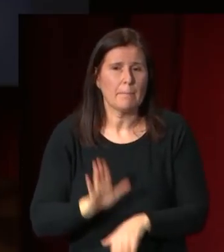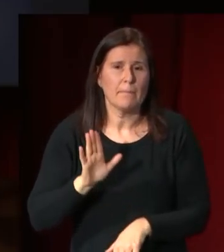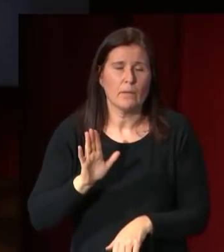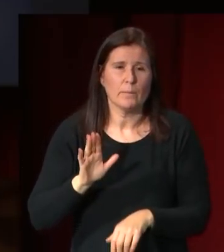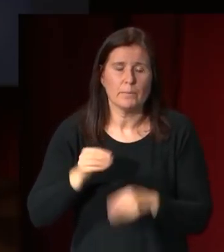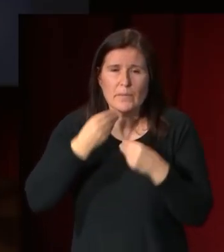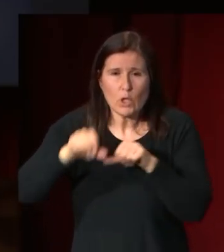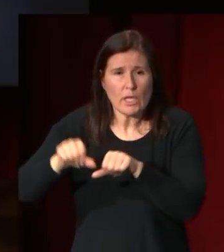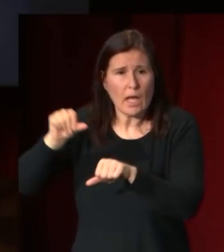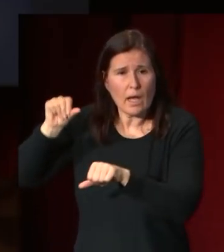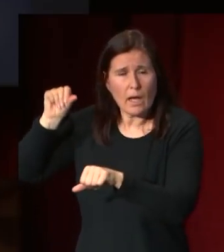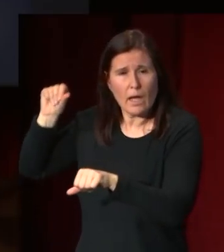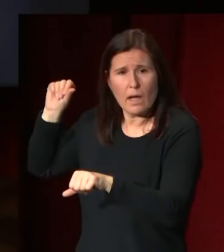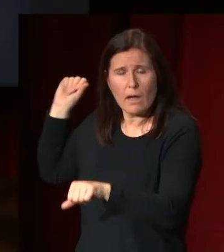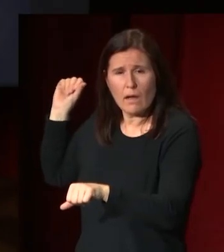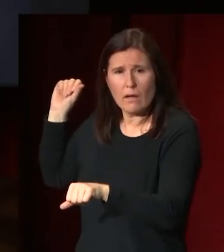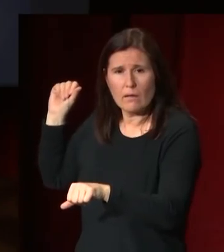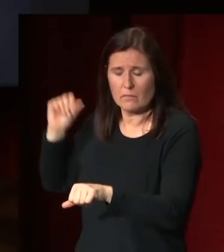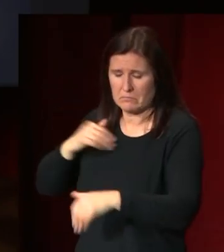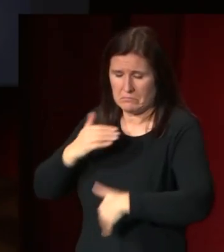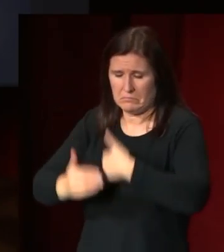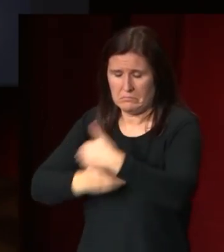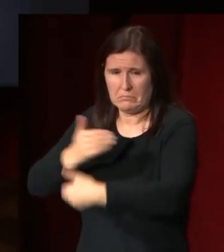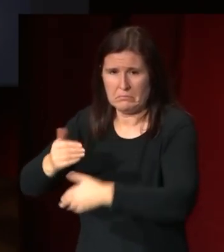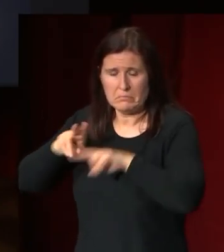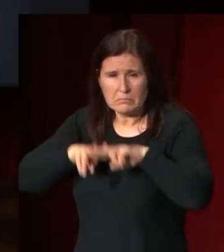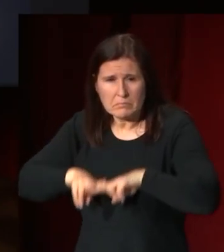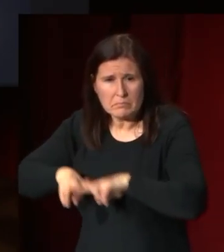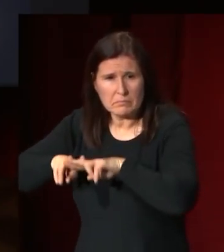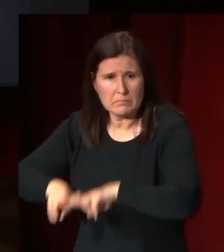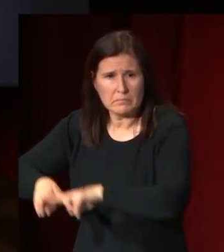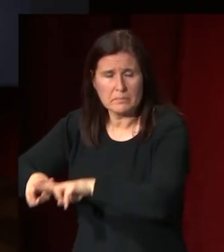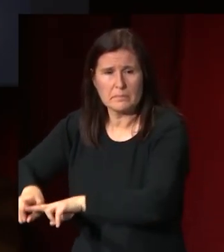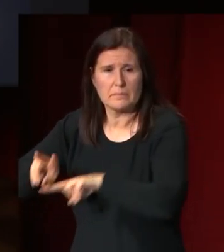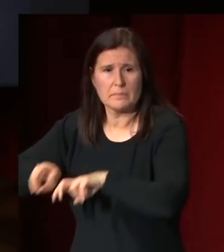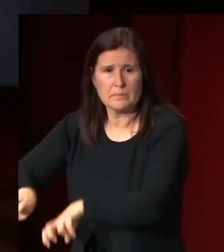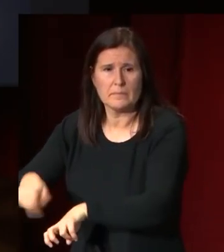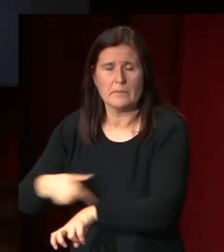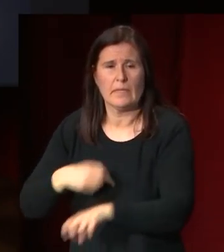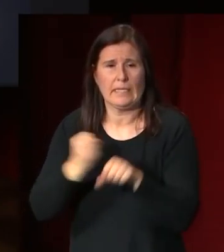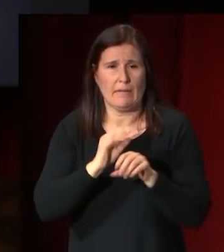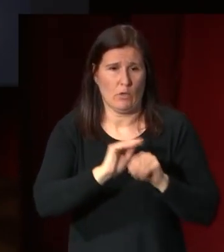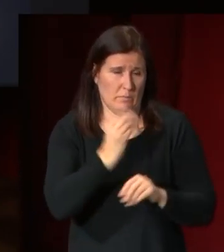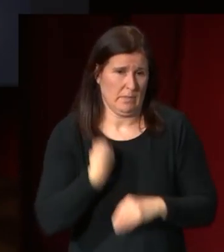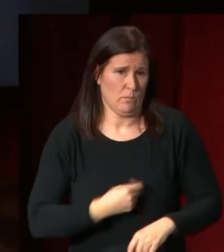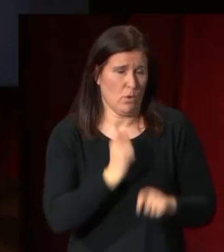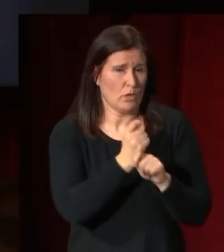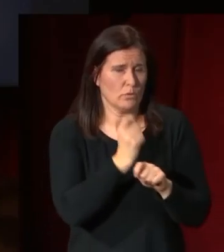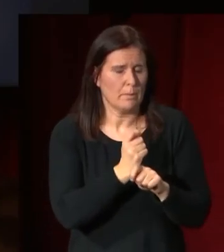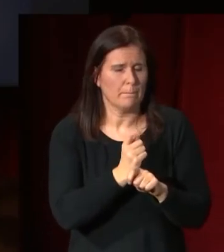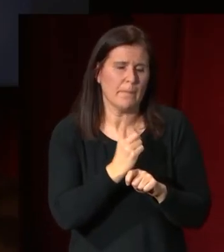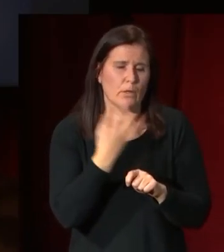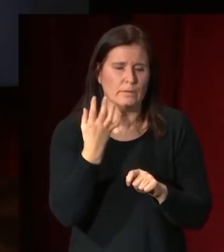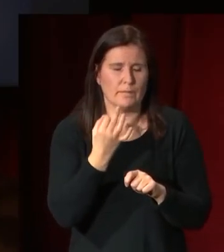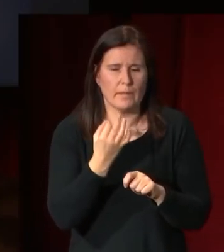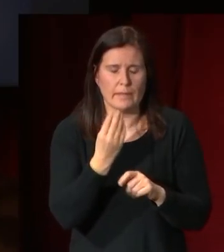historia pues hemos ido avanzando en el conocimiento de las obras de este escultor pero también hemos tenido que